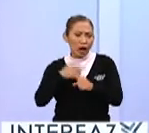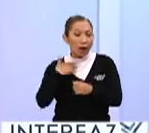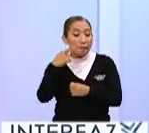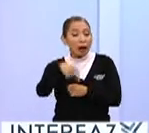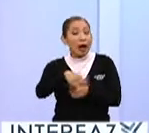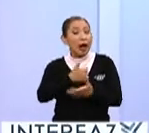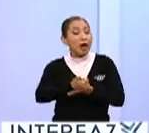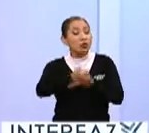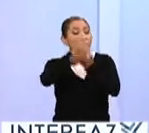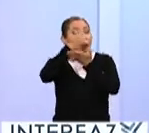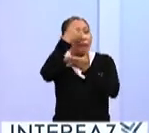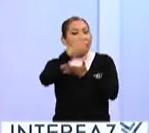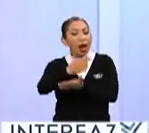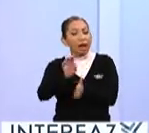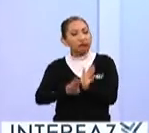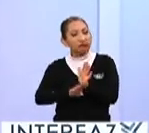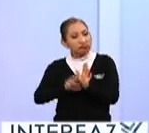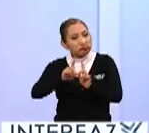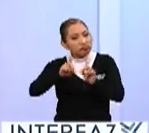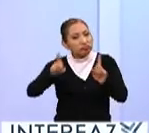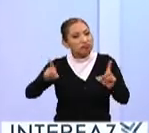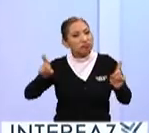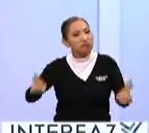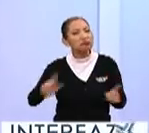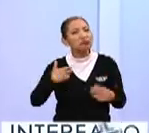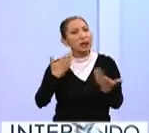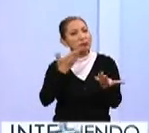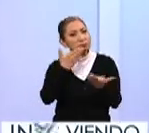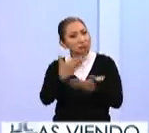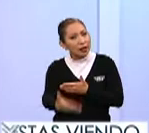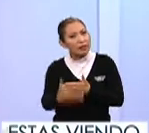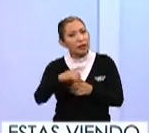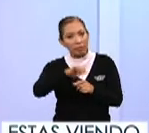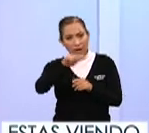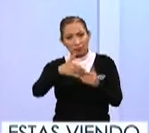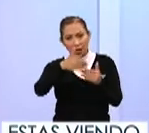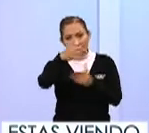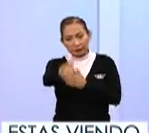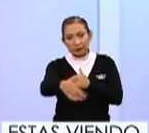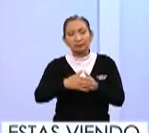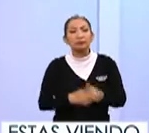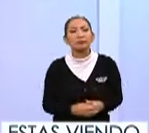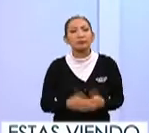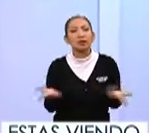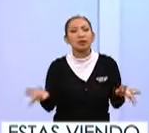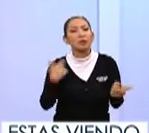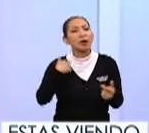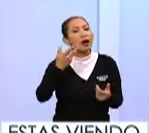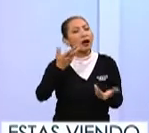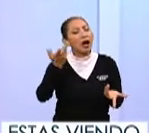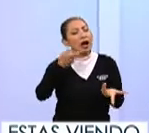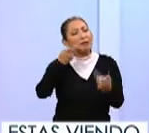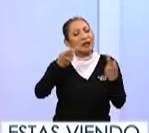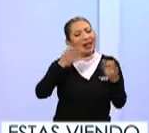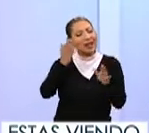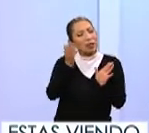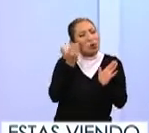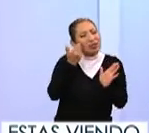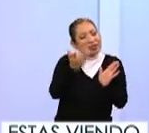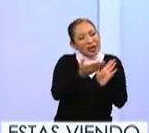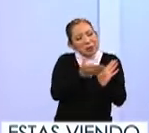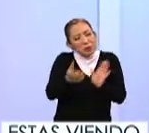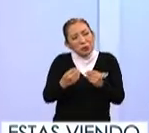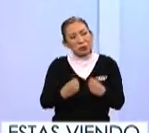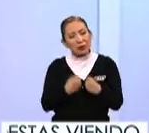a permitir tener un desarrollo prominente más adelante y, sobre todo, abordar esta etapa de la vida